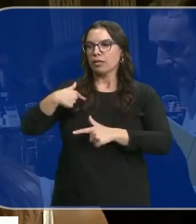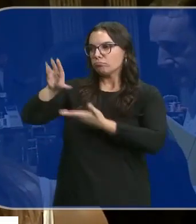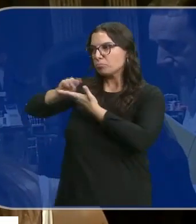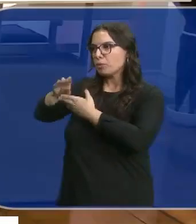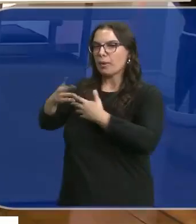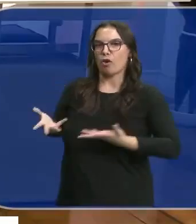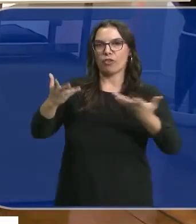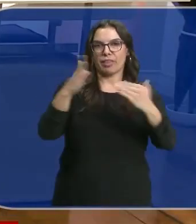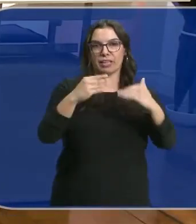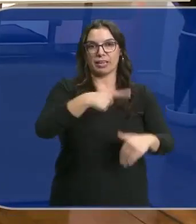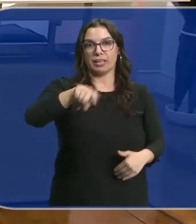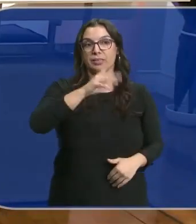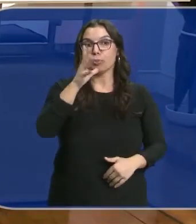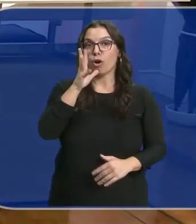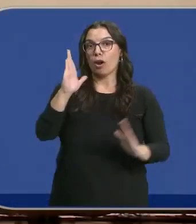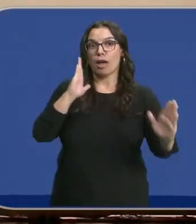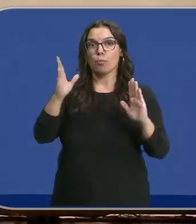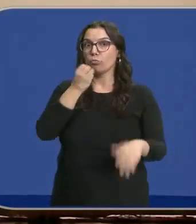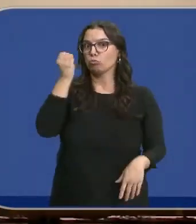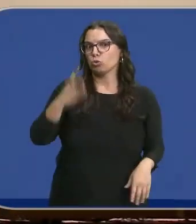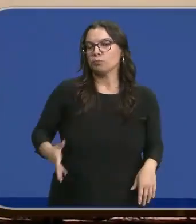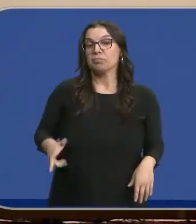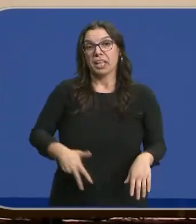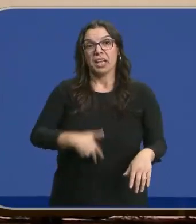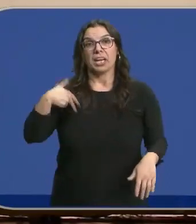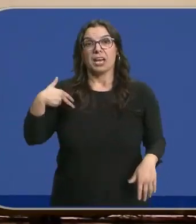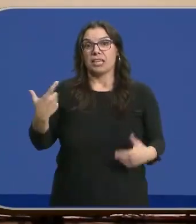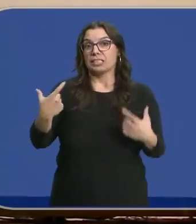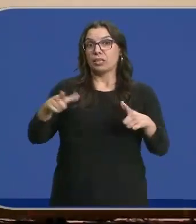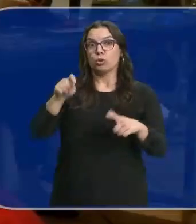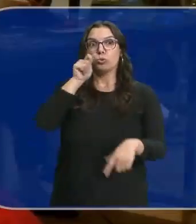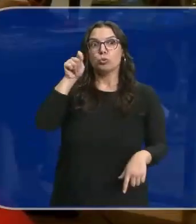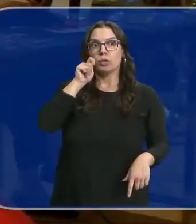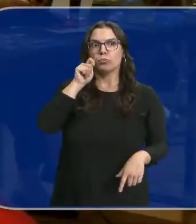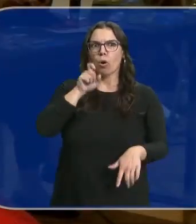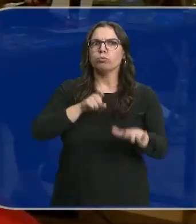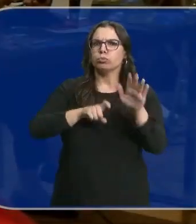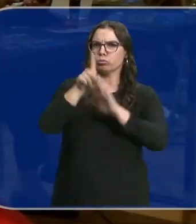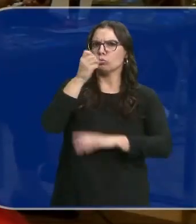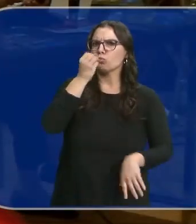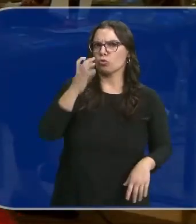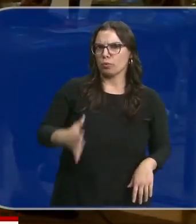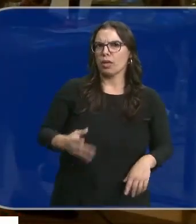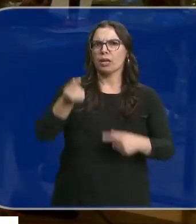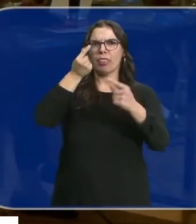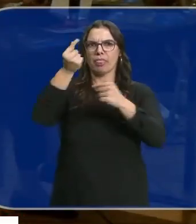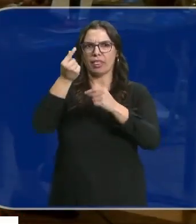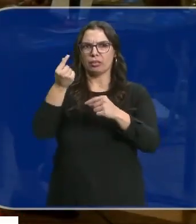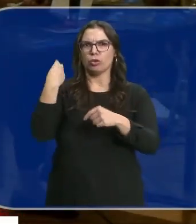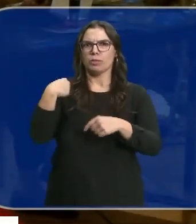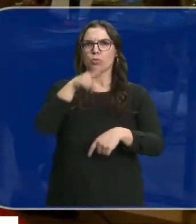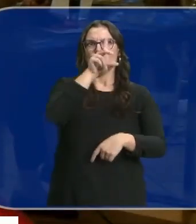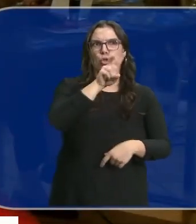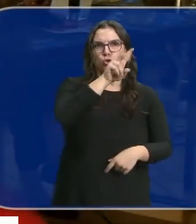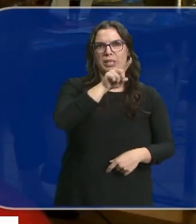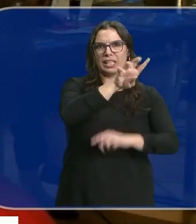ofrecer a nuestros clientes. Porque estamos ante una gran época. En general todo el sector turismo se ha recuperado muy bien, con cifras por encima del